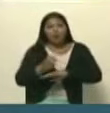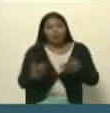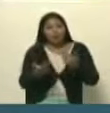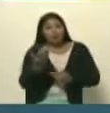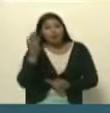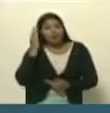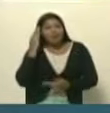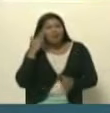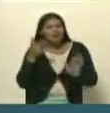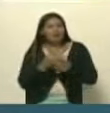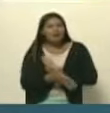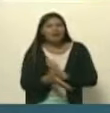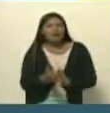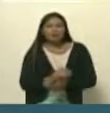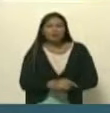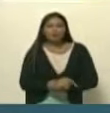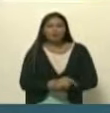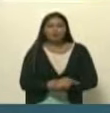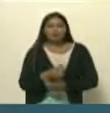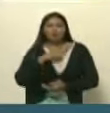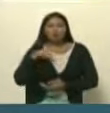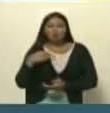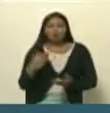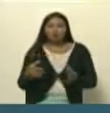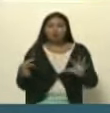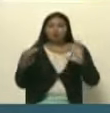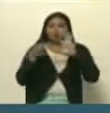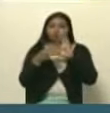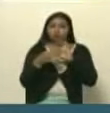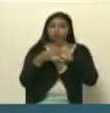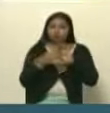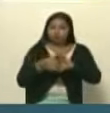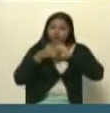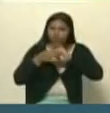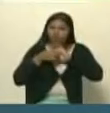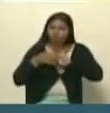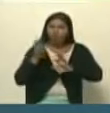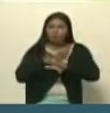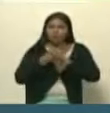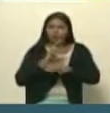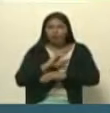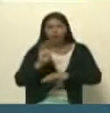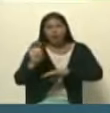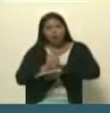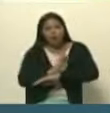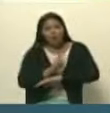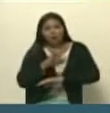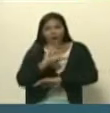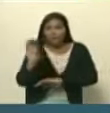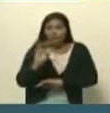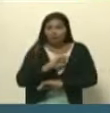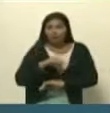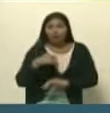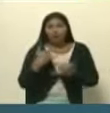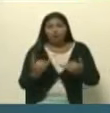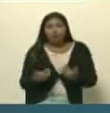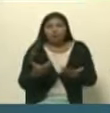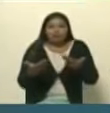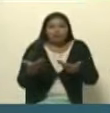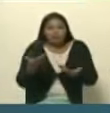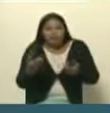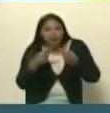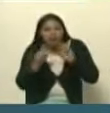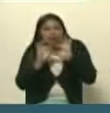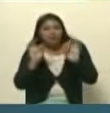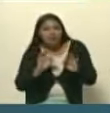saber en algún momento tuvimos lazos muy fuertes con esta república con este país hoy día la cosa no está tan buena